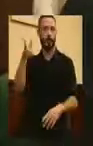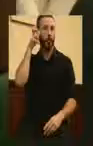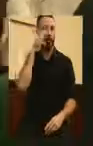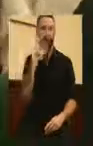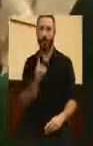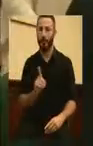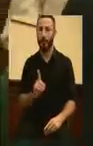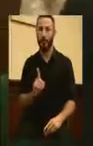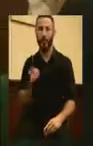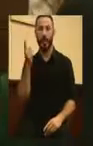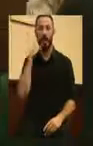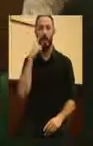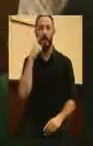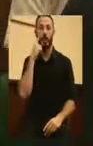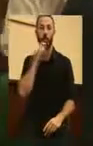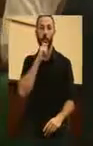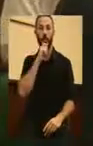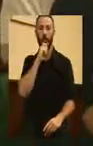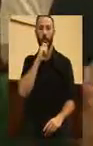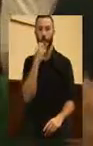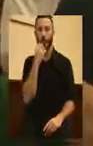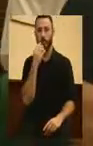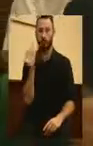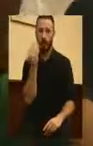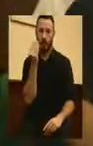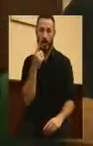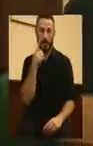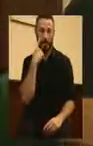Cerca, te un poquito más el micrófono. Vale, vale. Gracias.